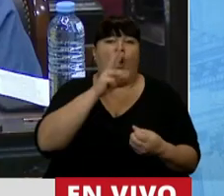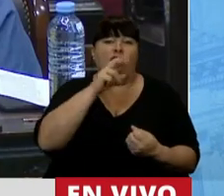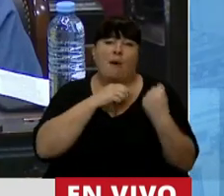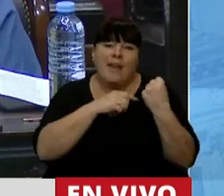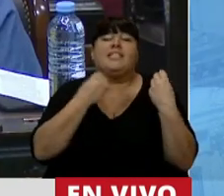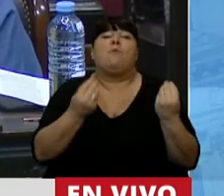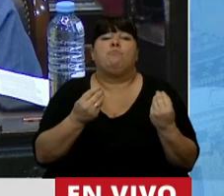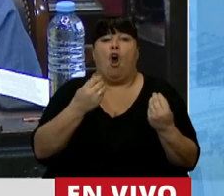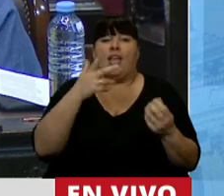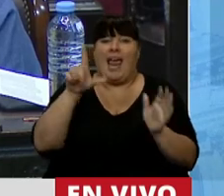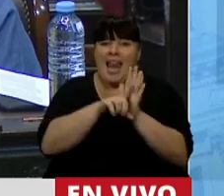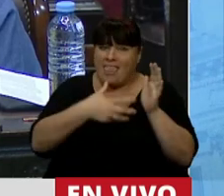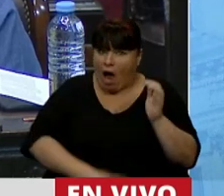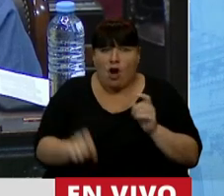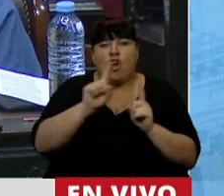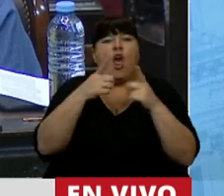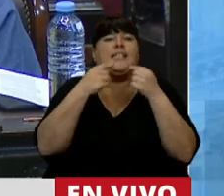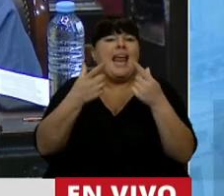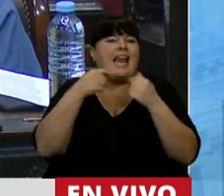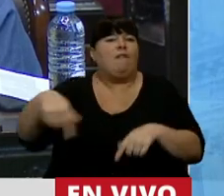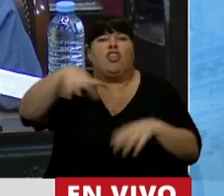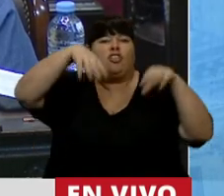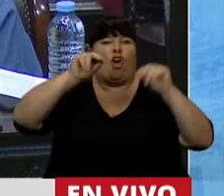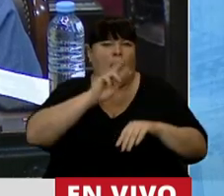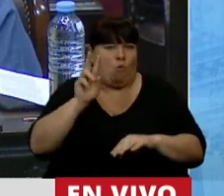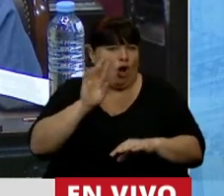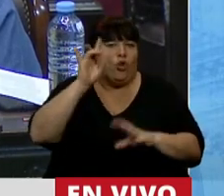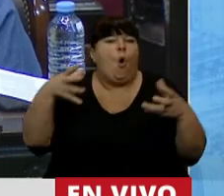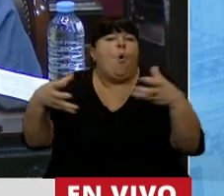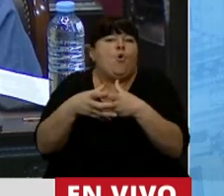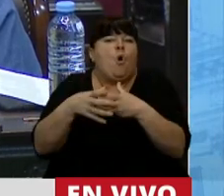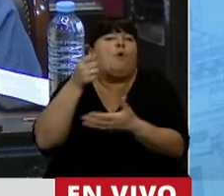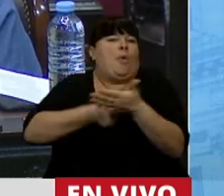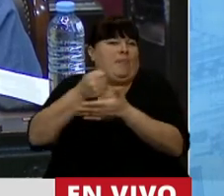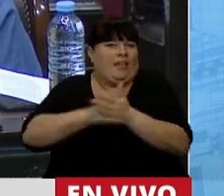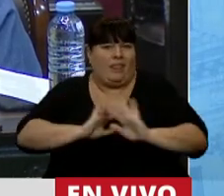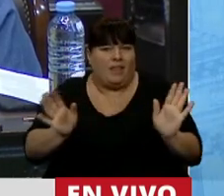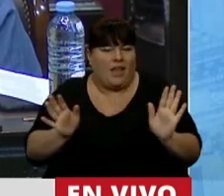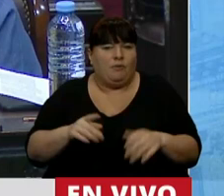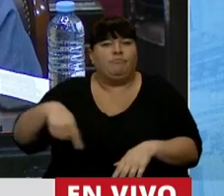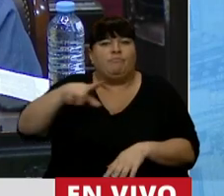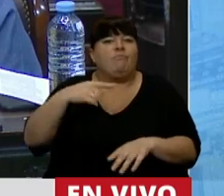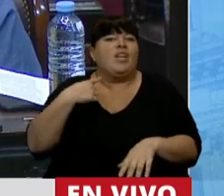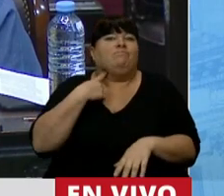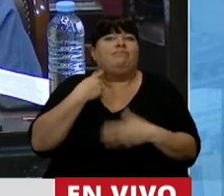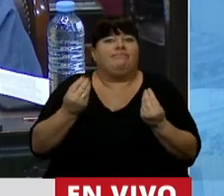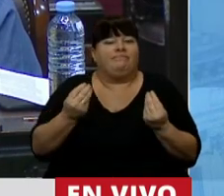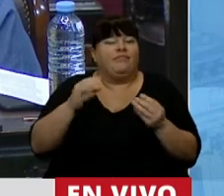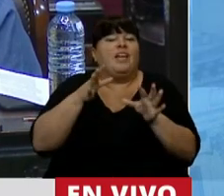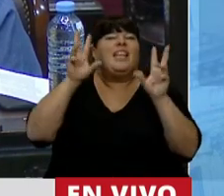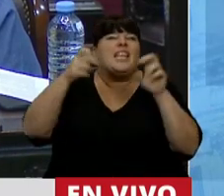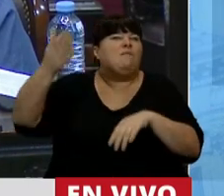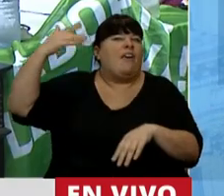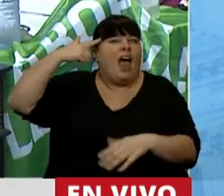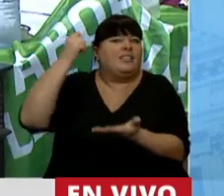porque la legalización del aborto no es un reclamo de nuestras mujeres, sino de grupos militantes que han quedado atrapados en consignas